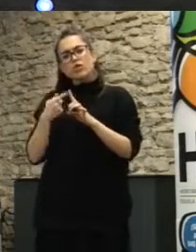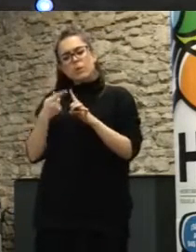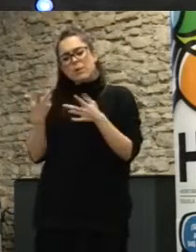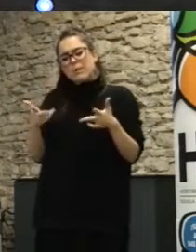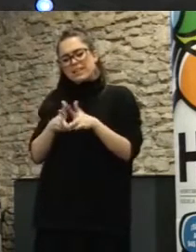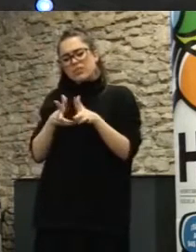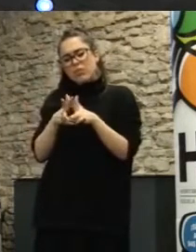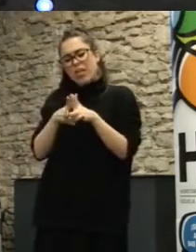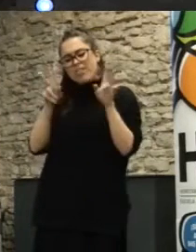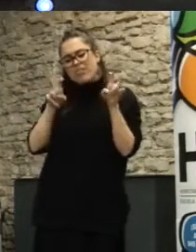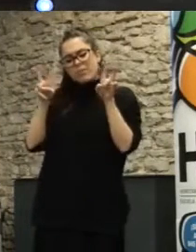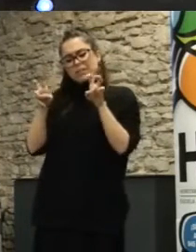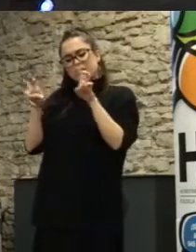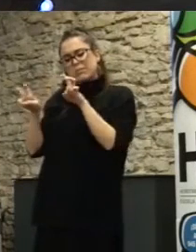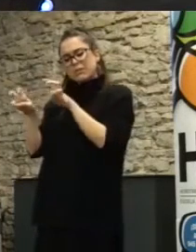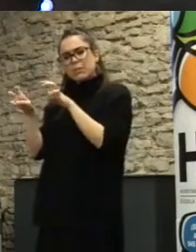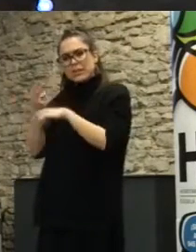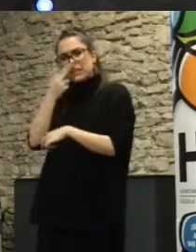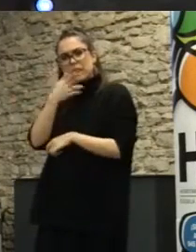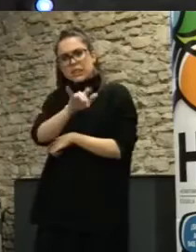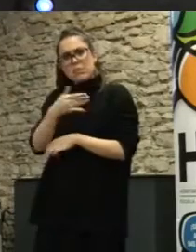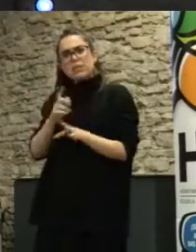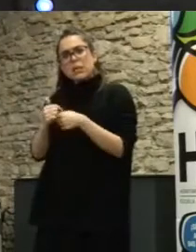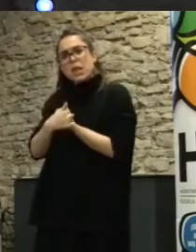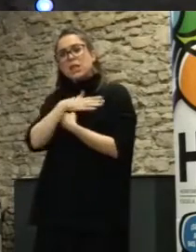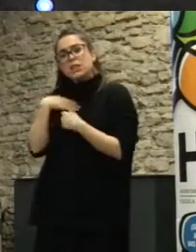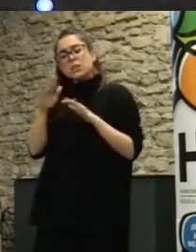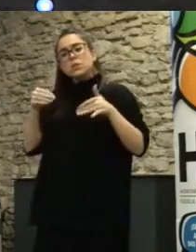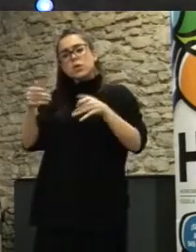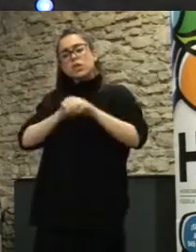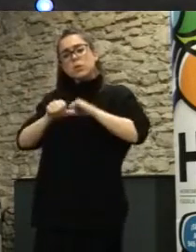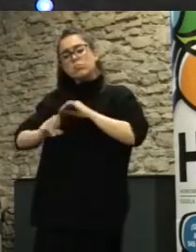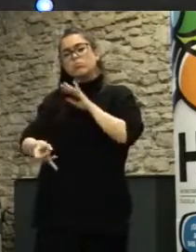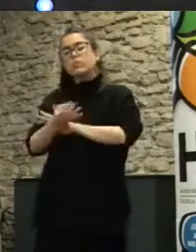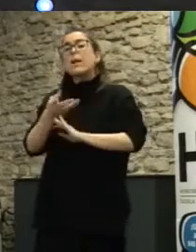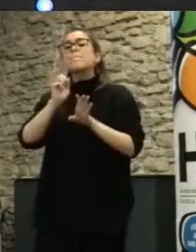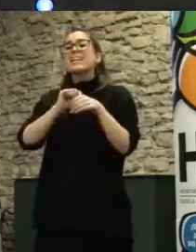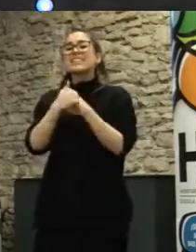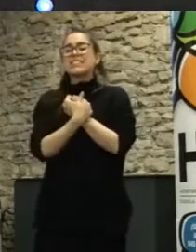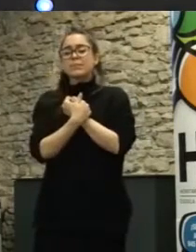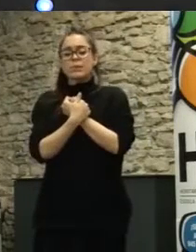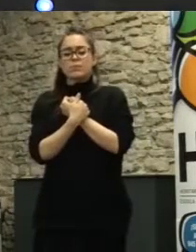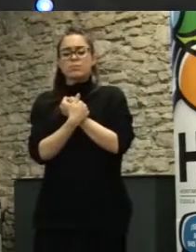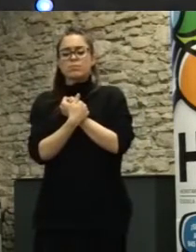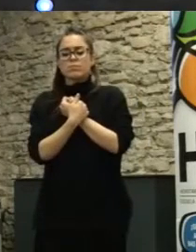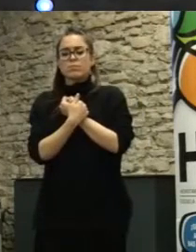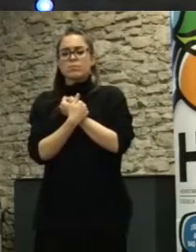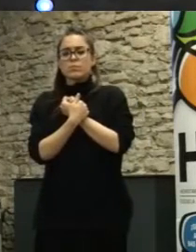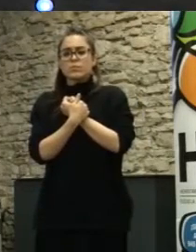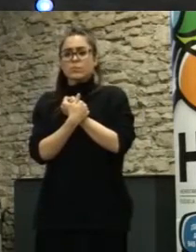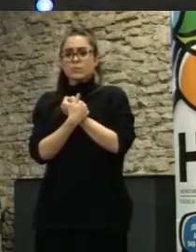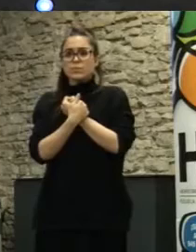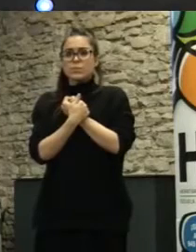ciertas temáticas que resultaban de especial interés. Este tipo de participación se basaba, lógicamente, en